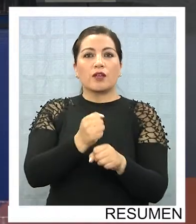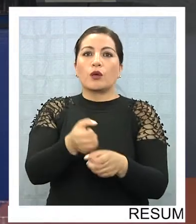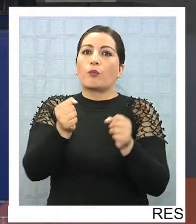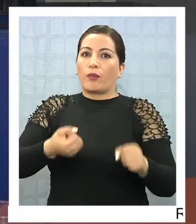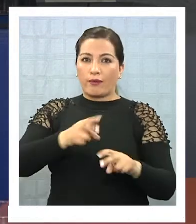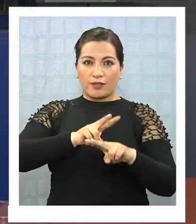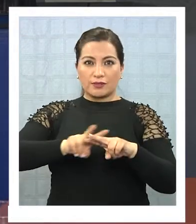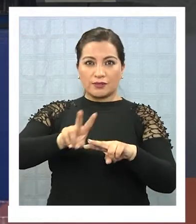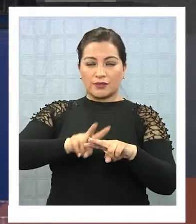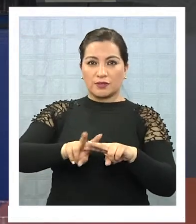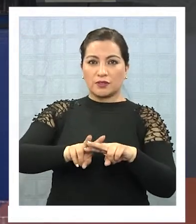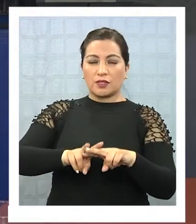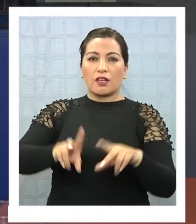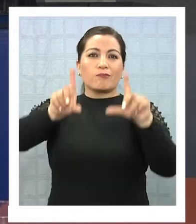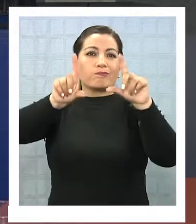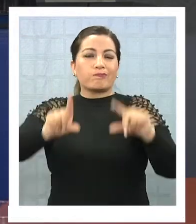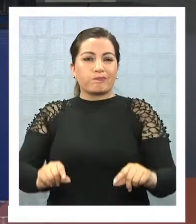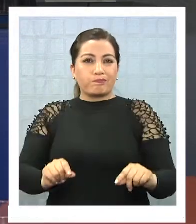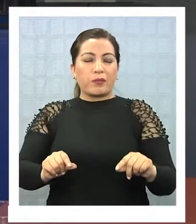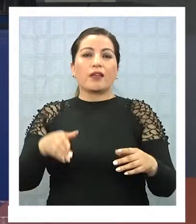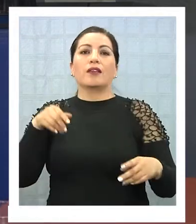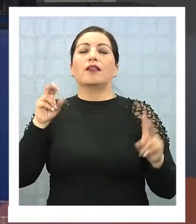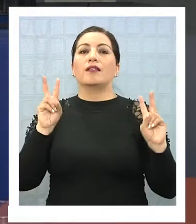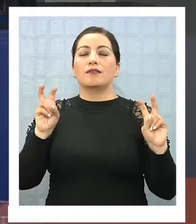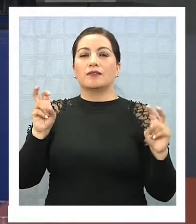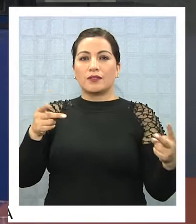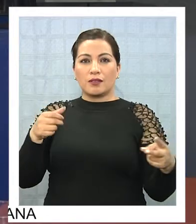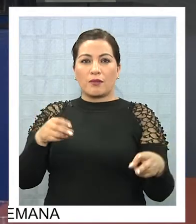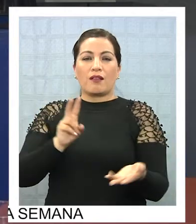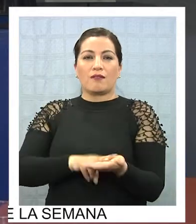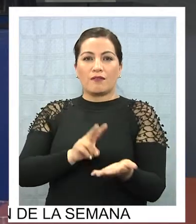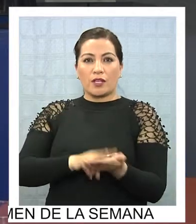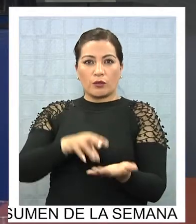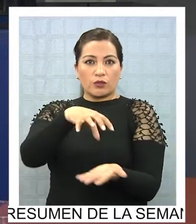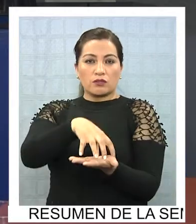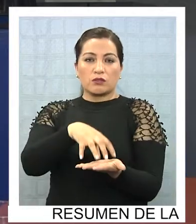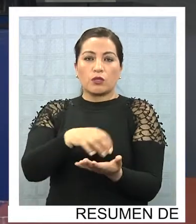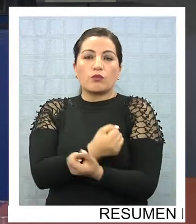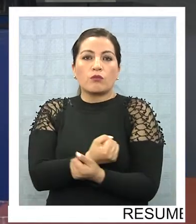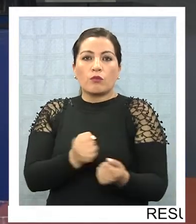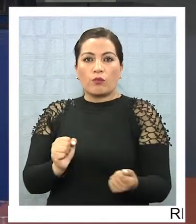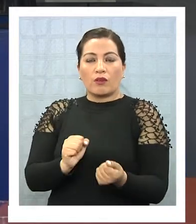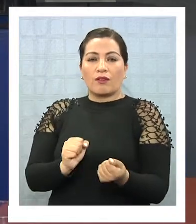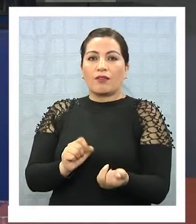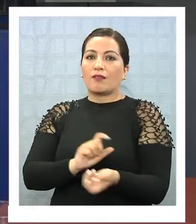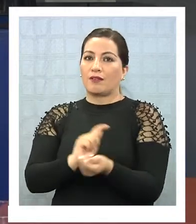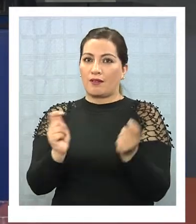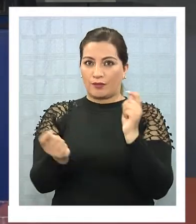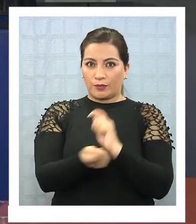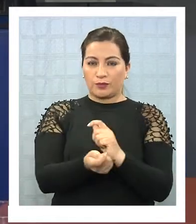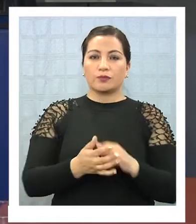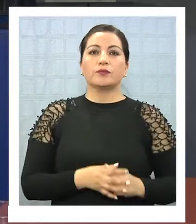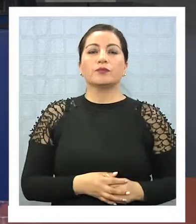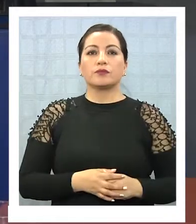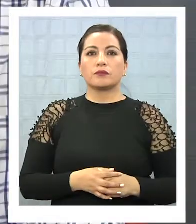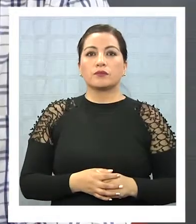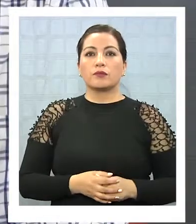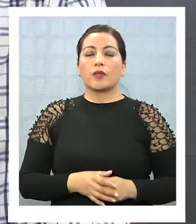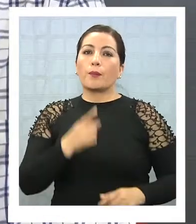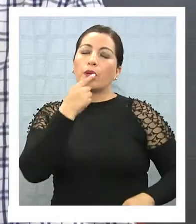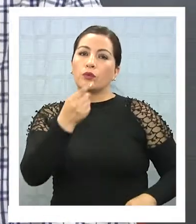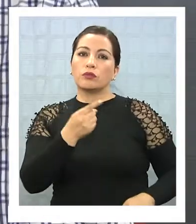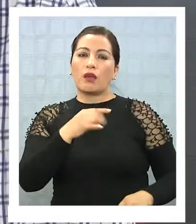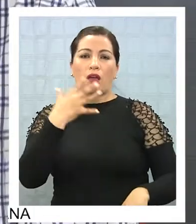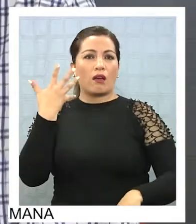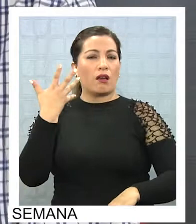puedan mitigar en parte esa realidad de una ciudad que ya no se puede mover del lugar donde está. Bueno, tenemos terremotos,